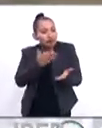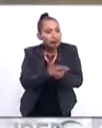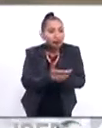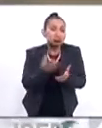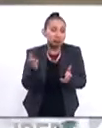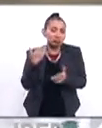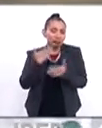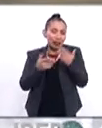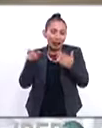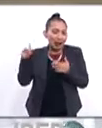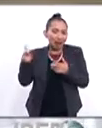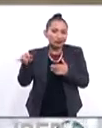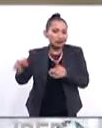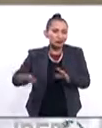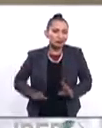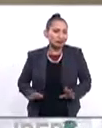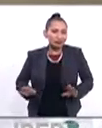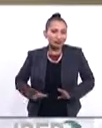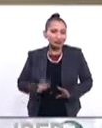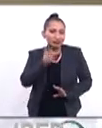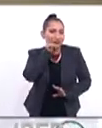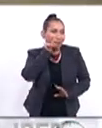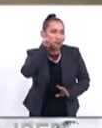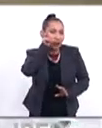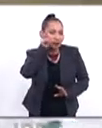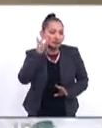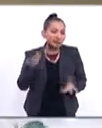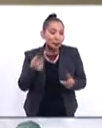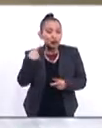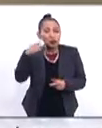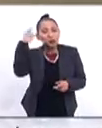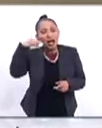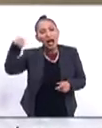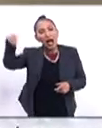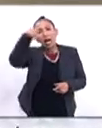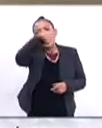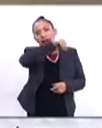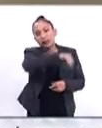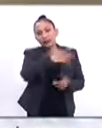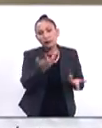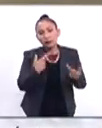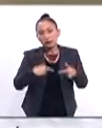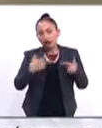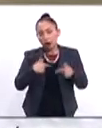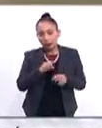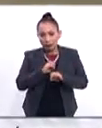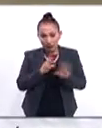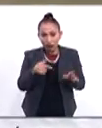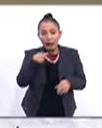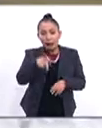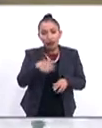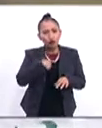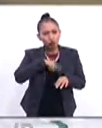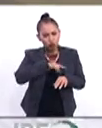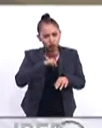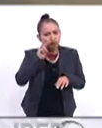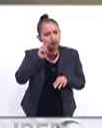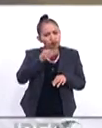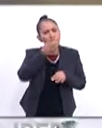que también es muy ácido el Papa Francisco a hacer en sus recorridos o sus encuentros con la gente por supuesto que estaremos